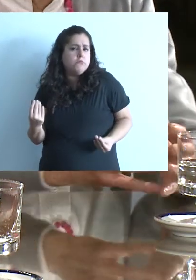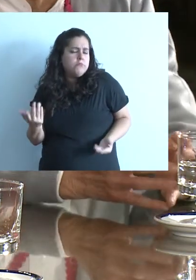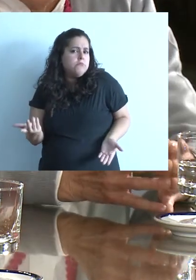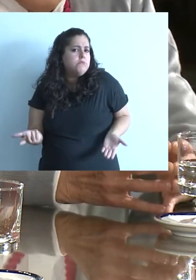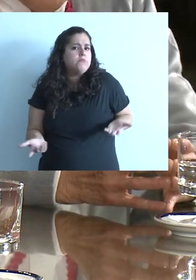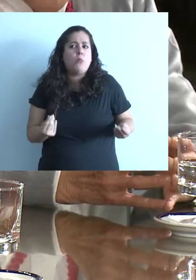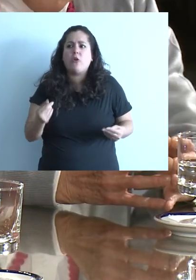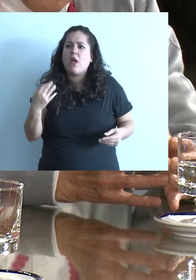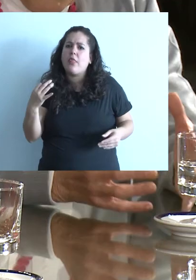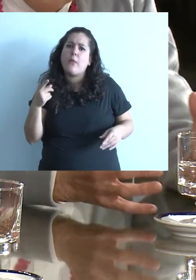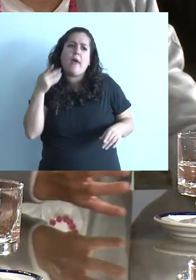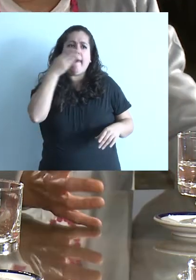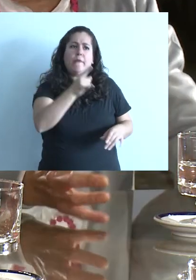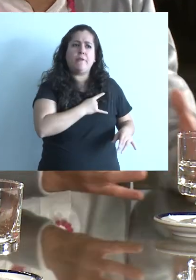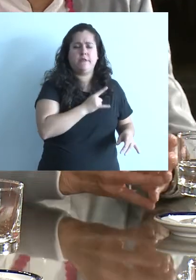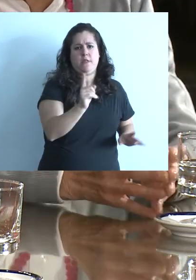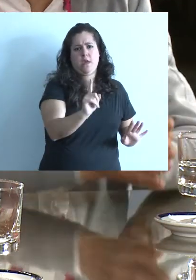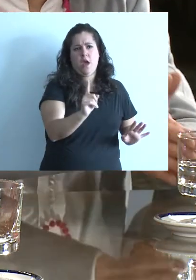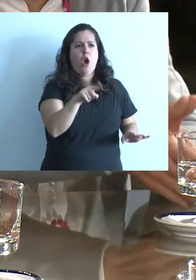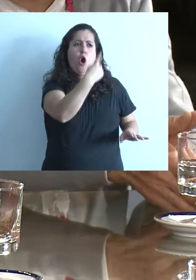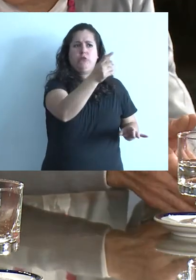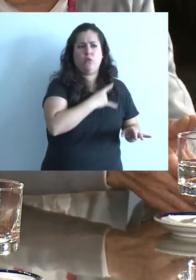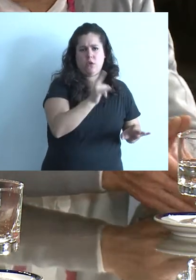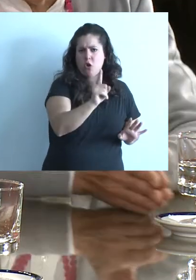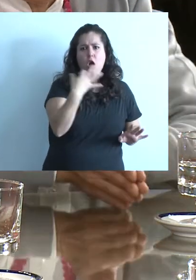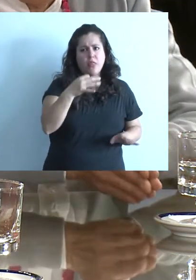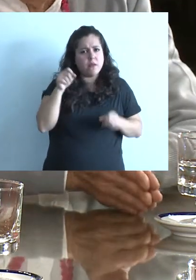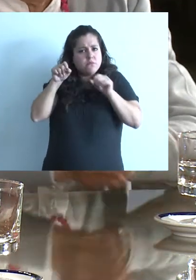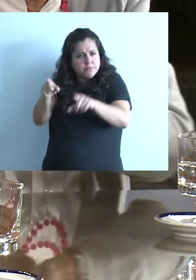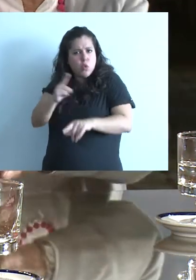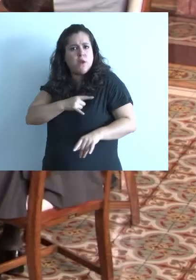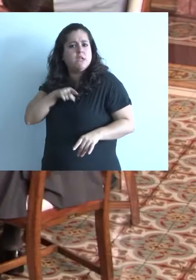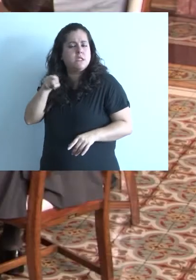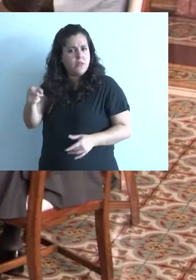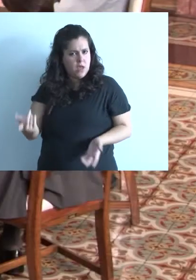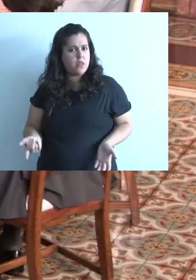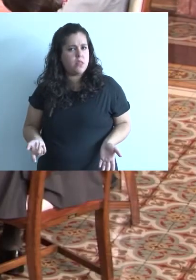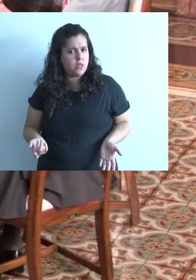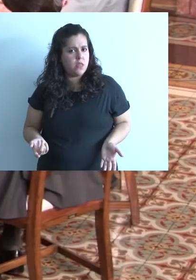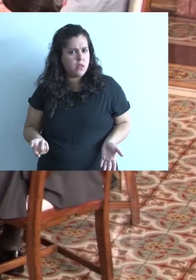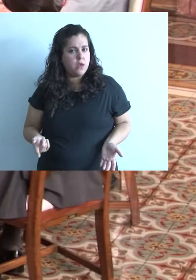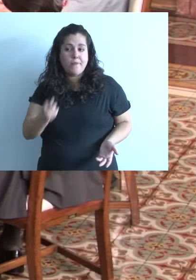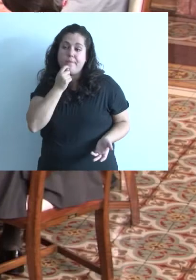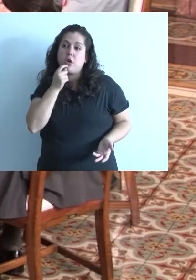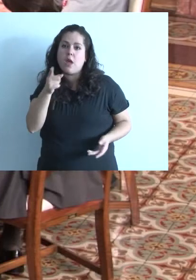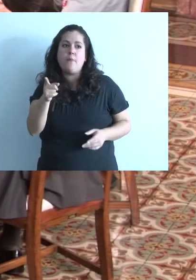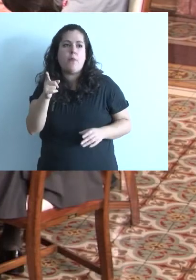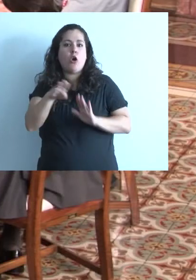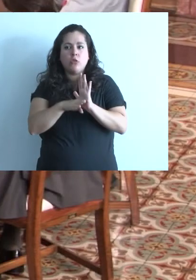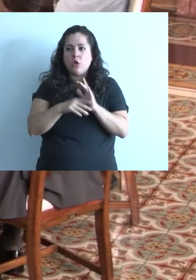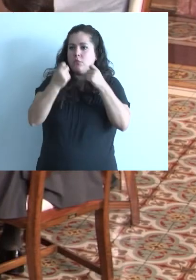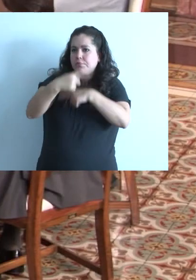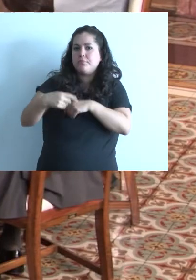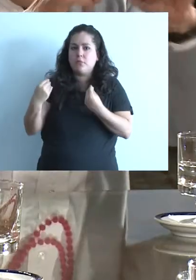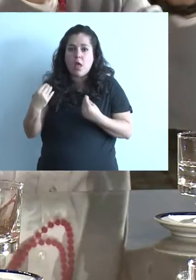haciendo unas pruebas pilotos, nosotros trabajamos con ellos, por ejemplo, el análisis de factibilidad que te piden para